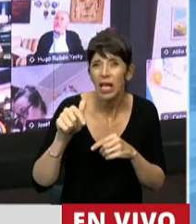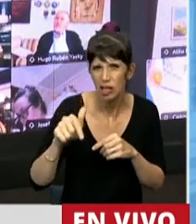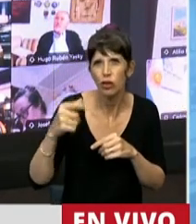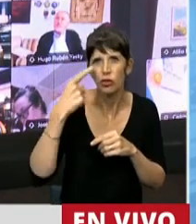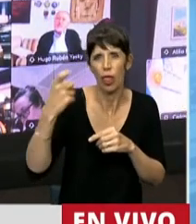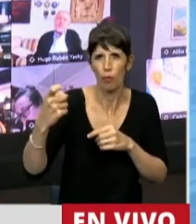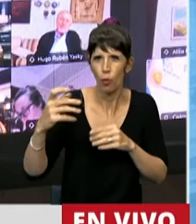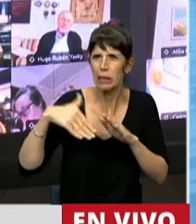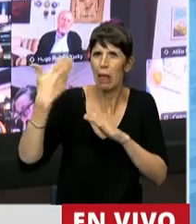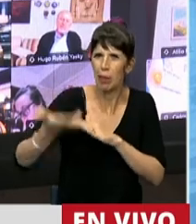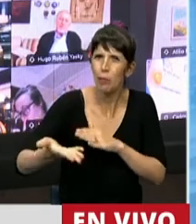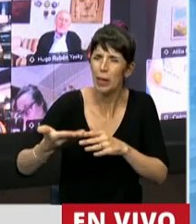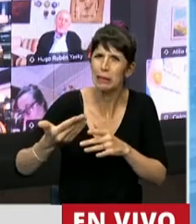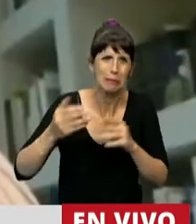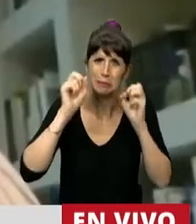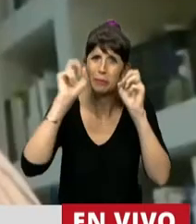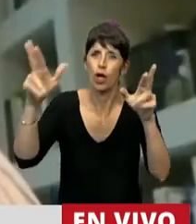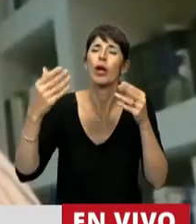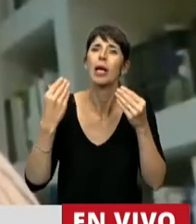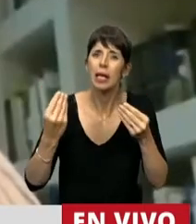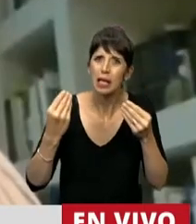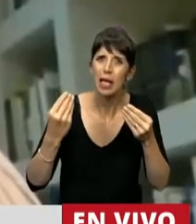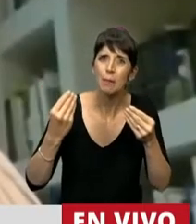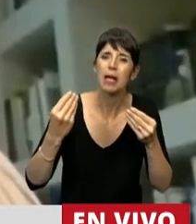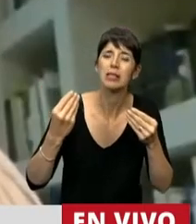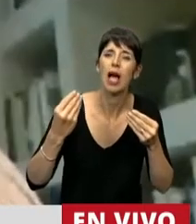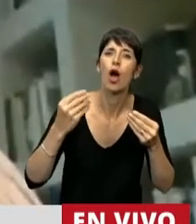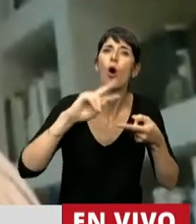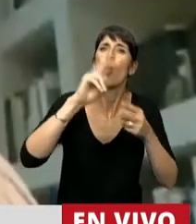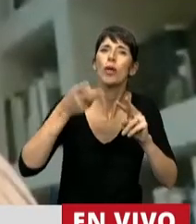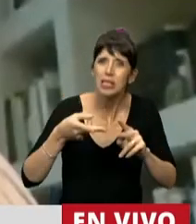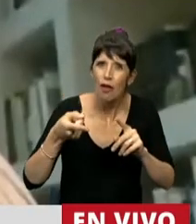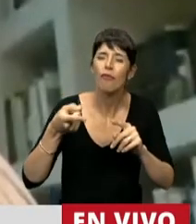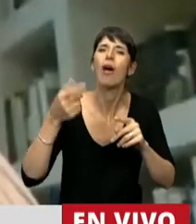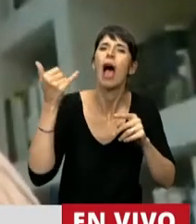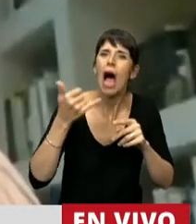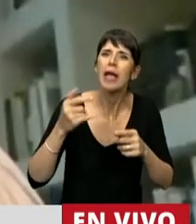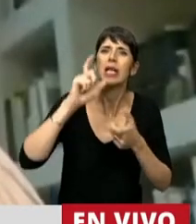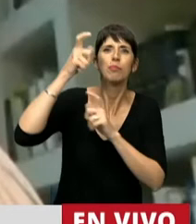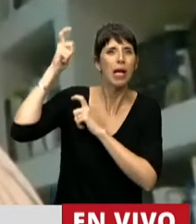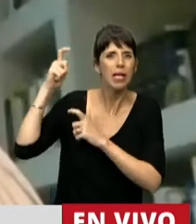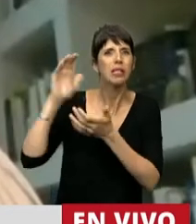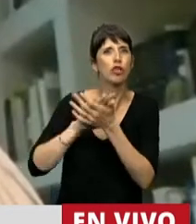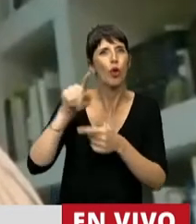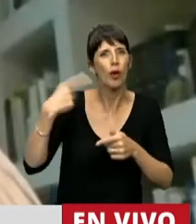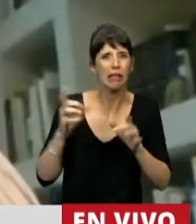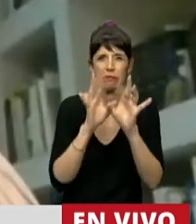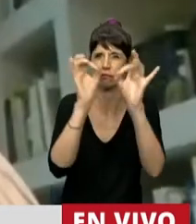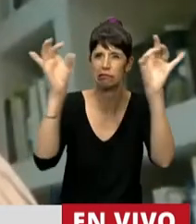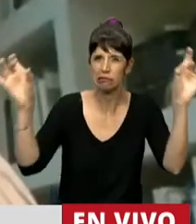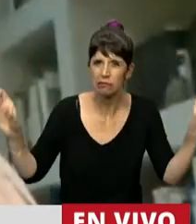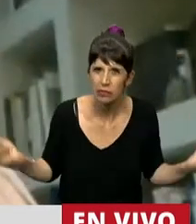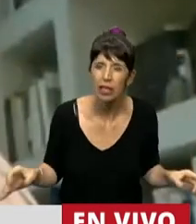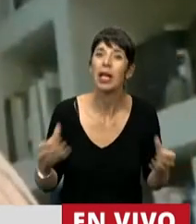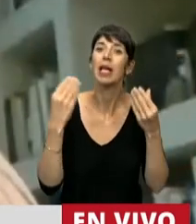grave, sino que también UNICEF tiene experiencias con respecto a otras epidemias que demuestran que el paso del tiempo